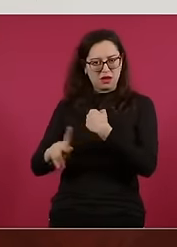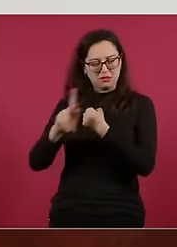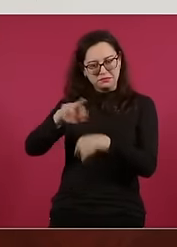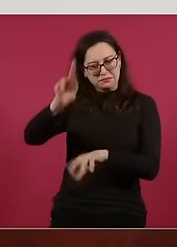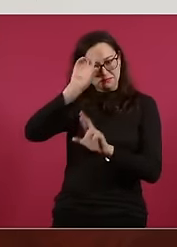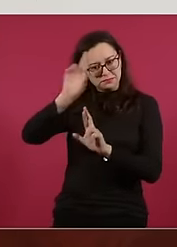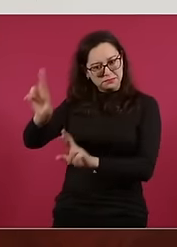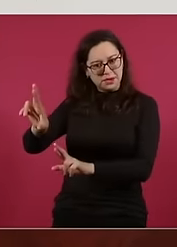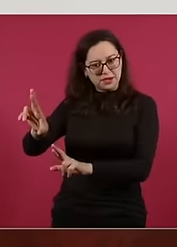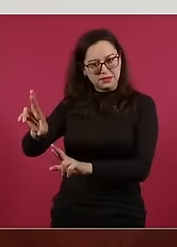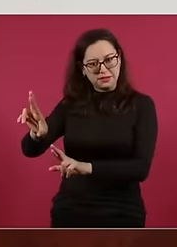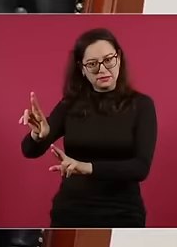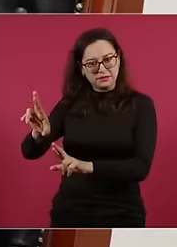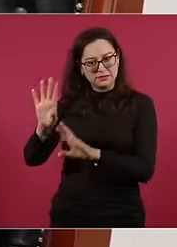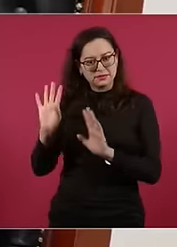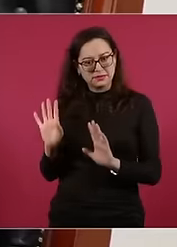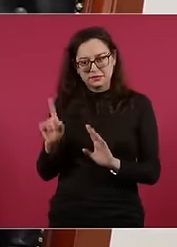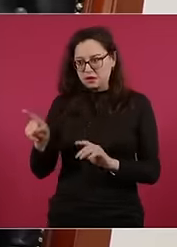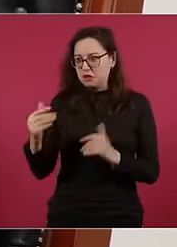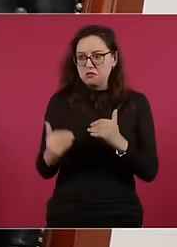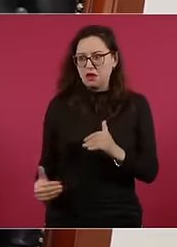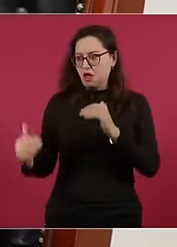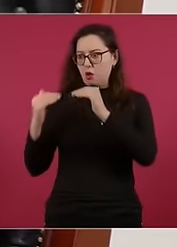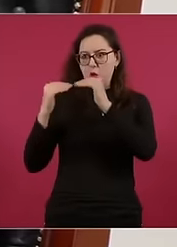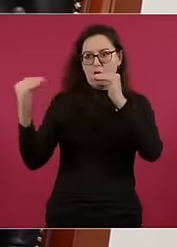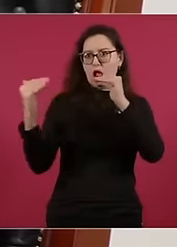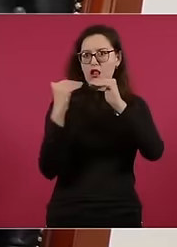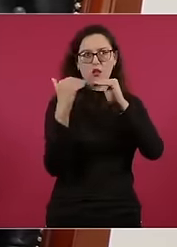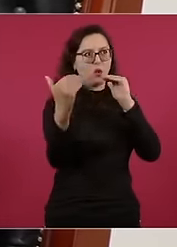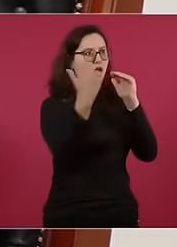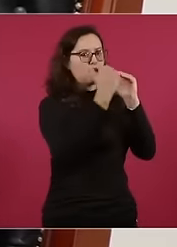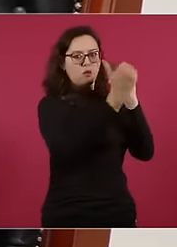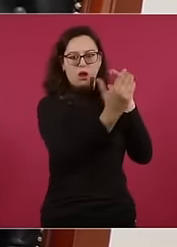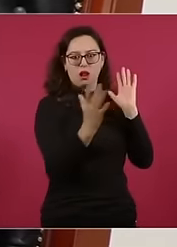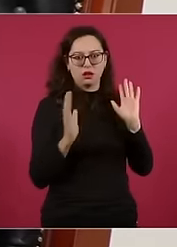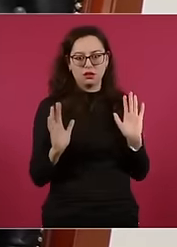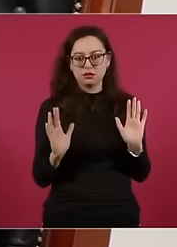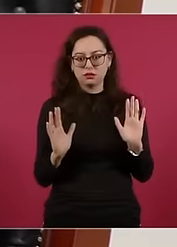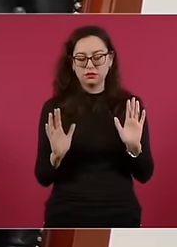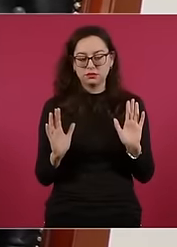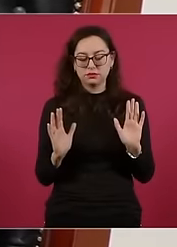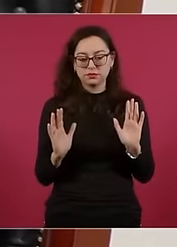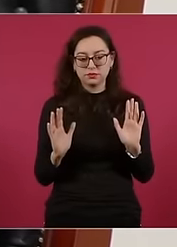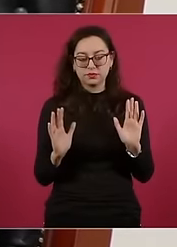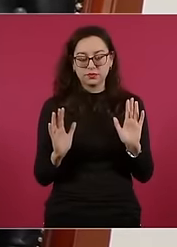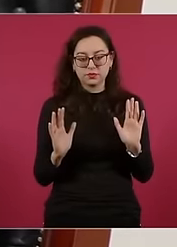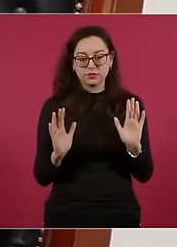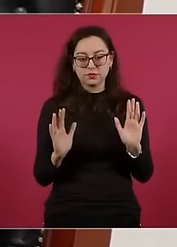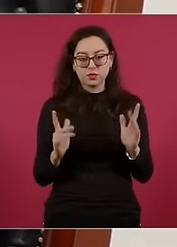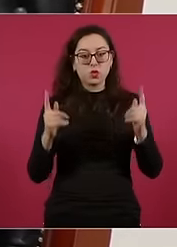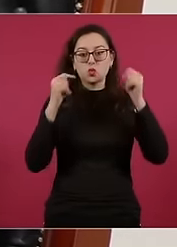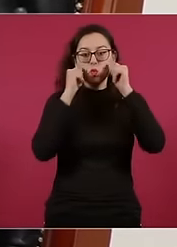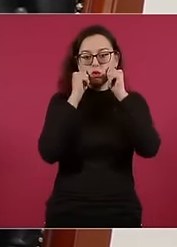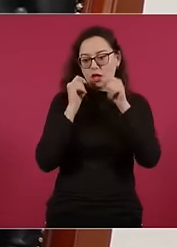de Venezuela. Venezuela en los dos sentidos